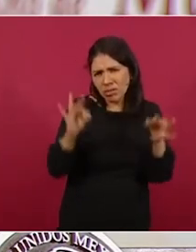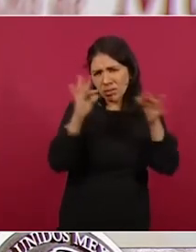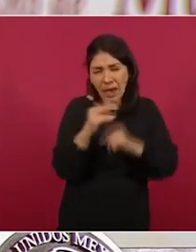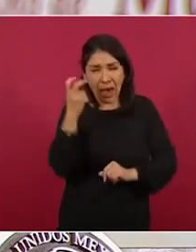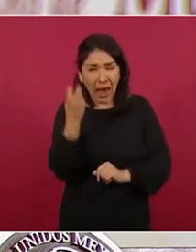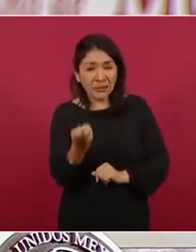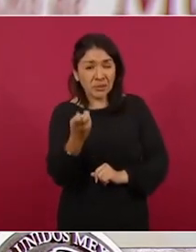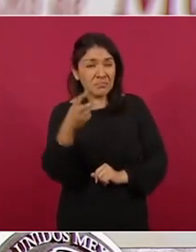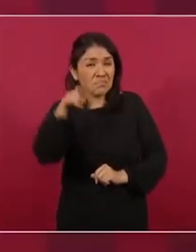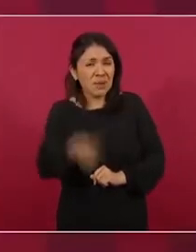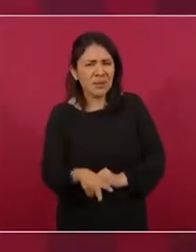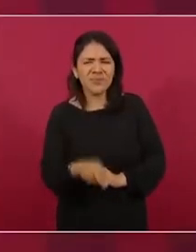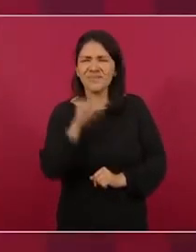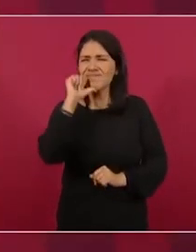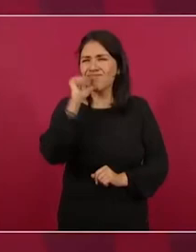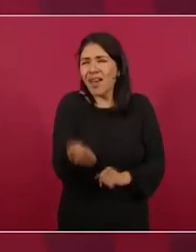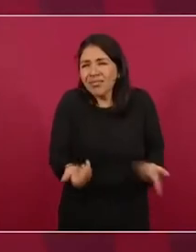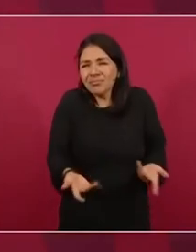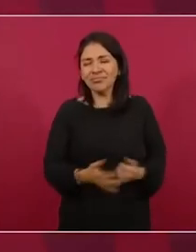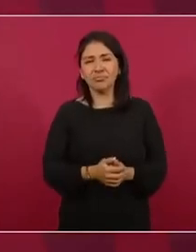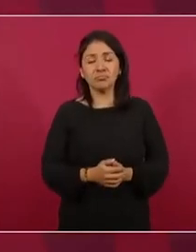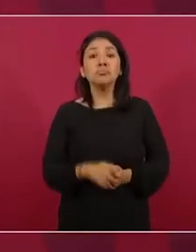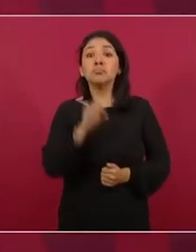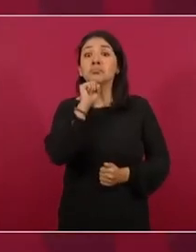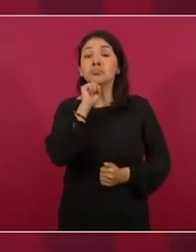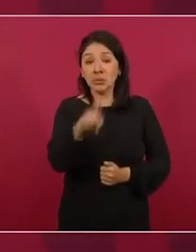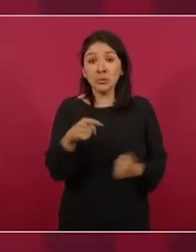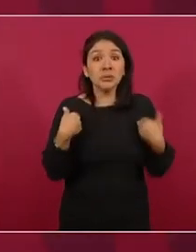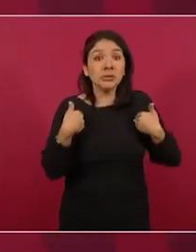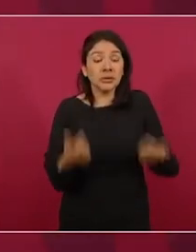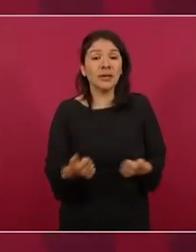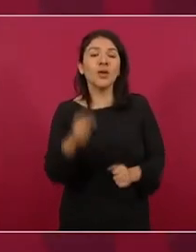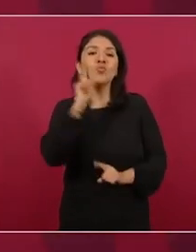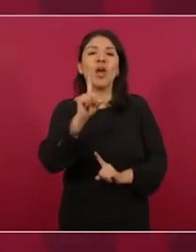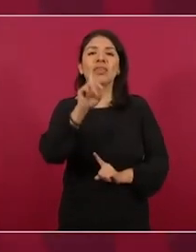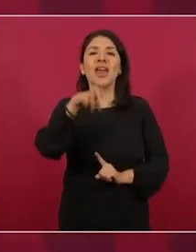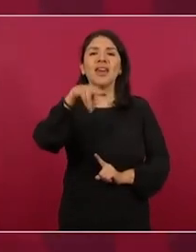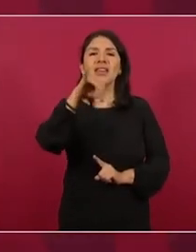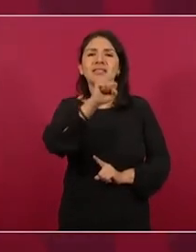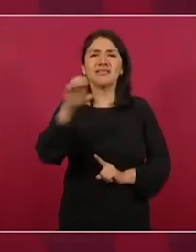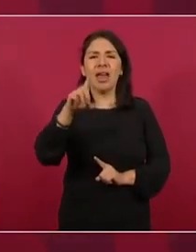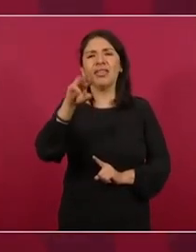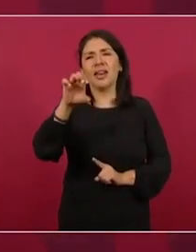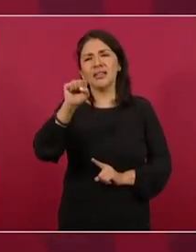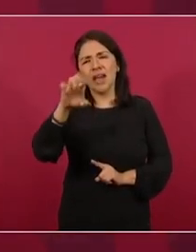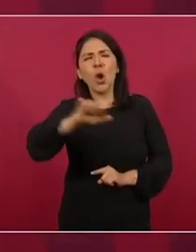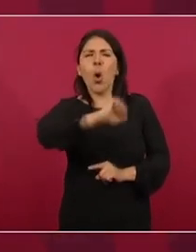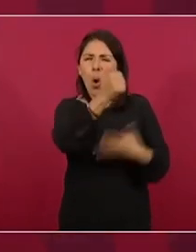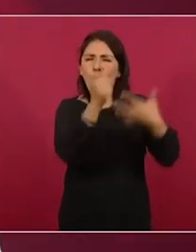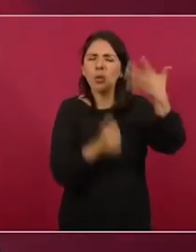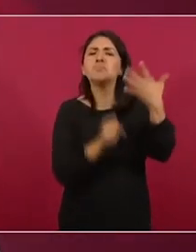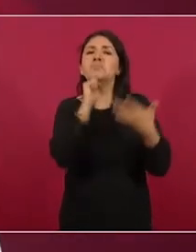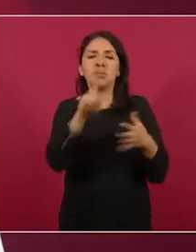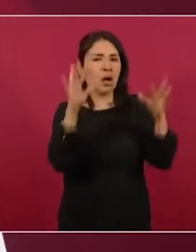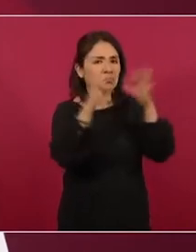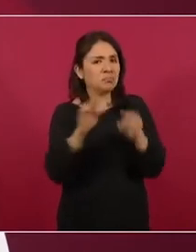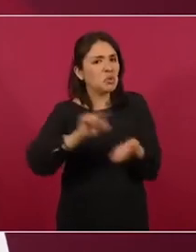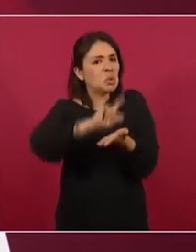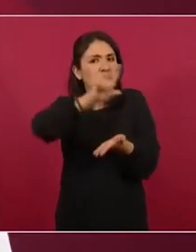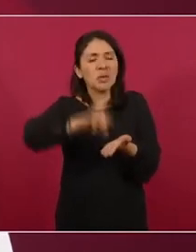Oresti es verdad En el mismo sentido Denise Dresser y otros publicaban mensajes similares